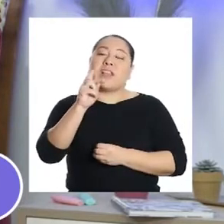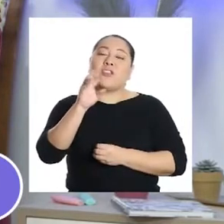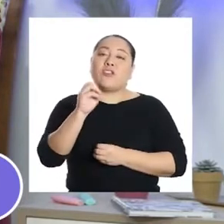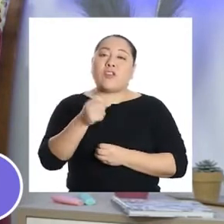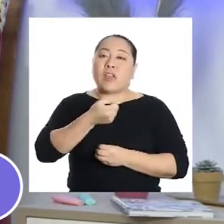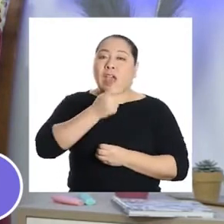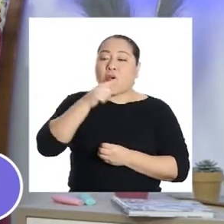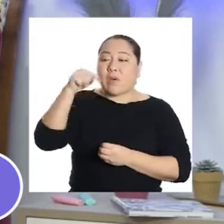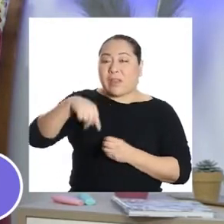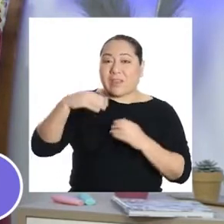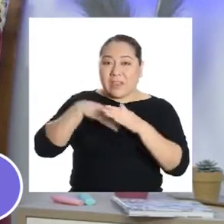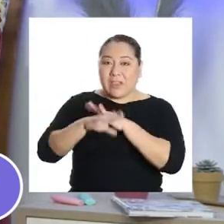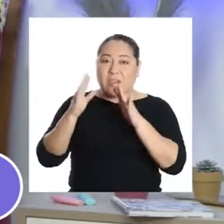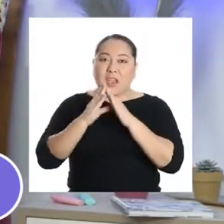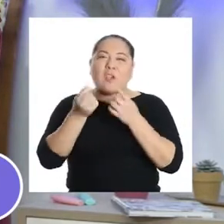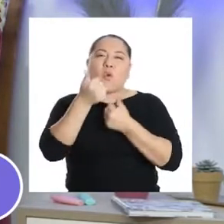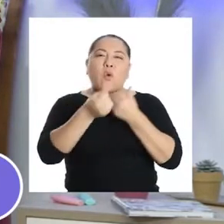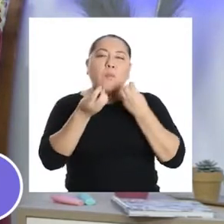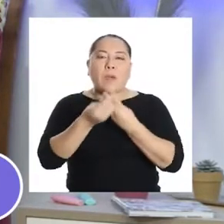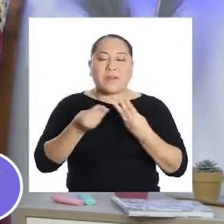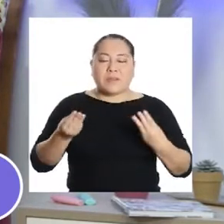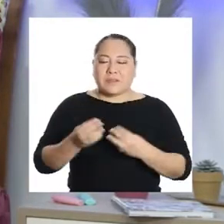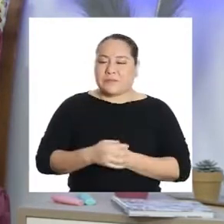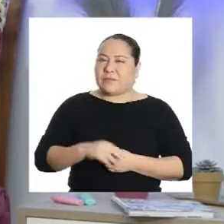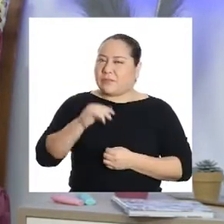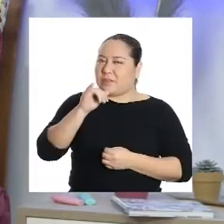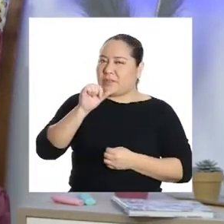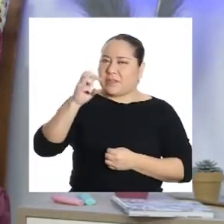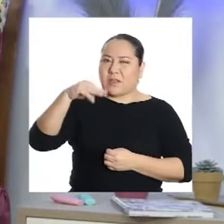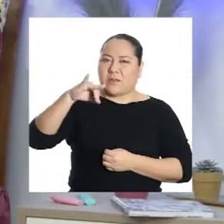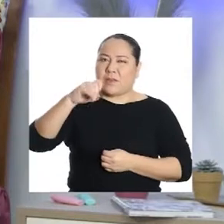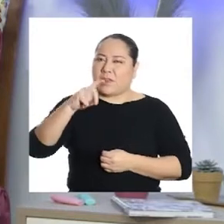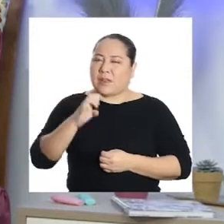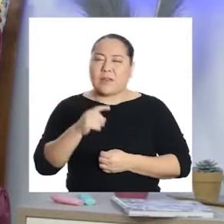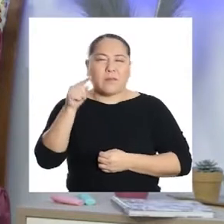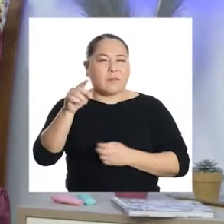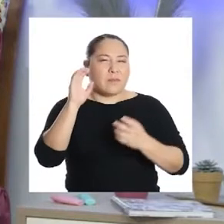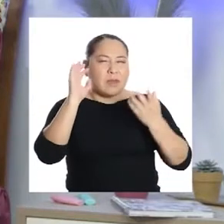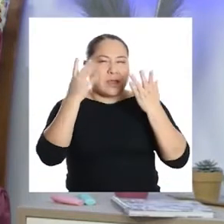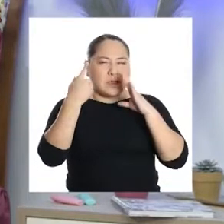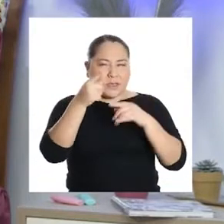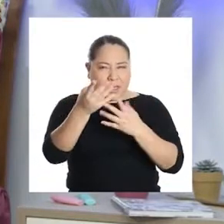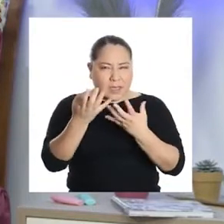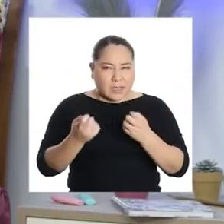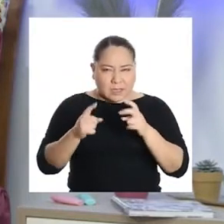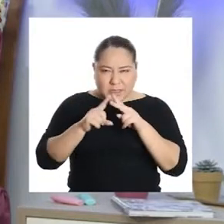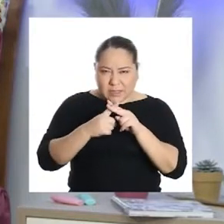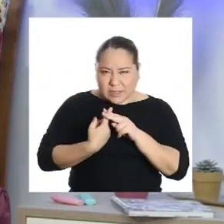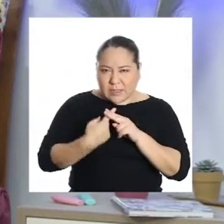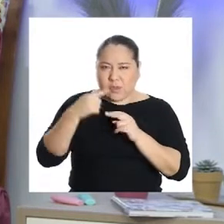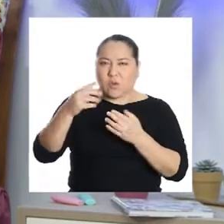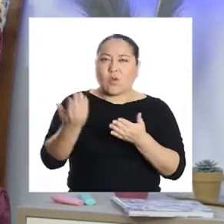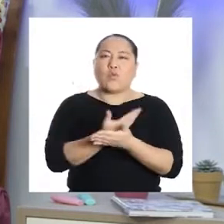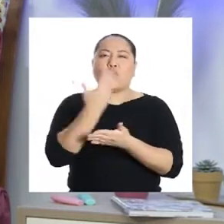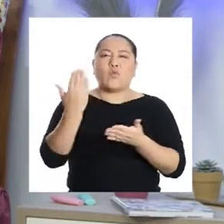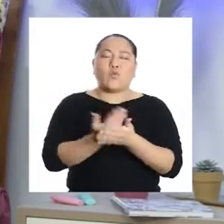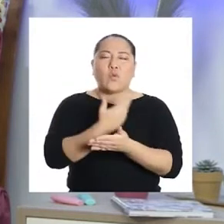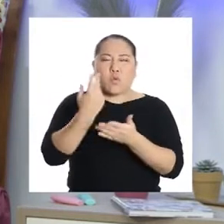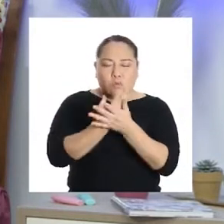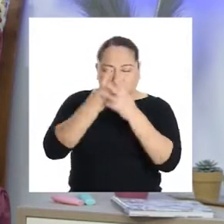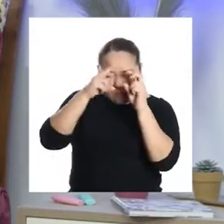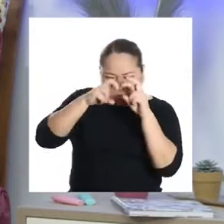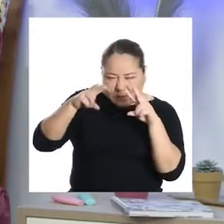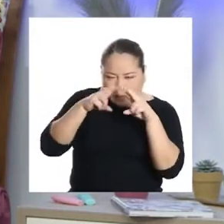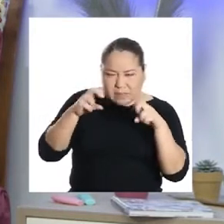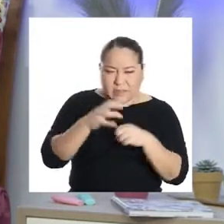cantidad de materiales necesitaríamos? Yamile, parece que quieres iniciar una nueva